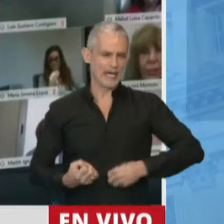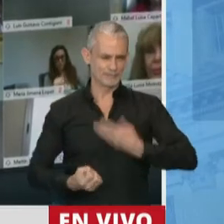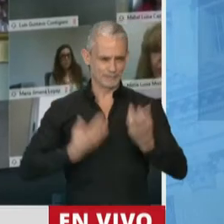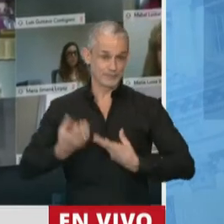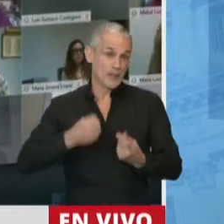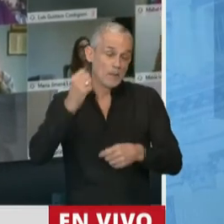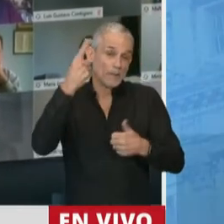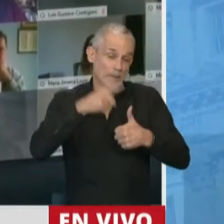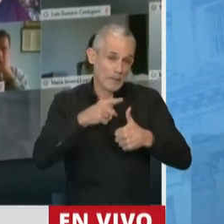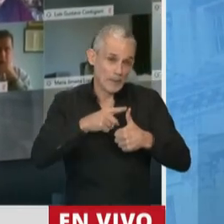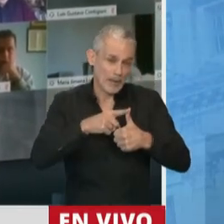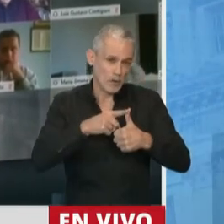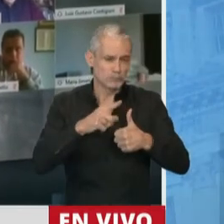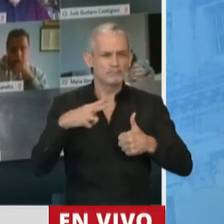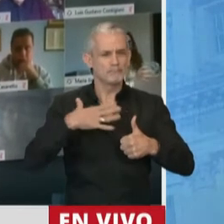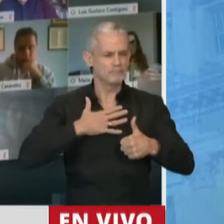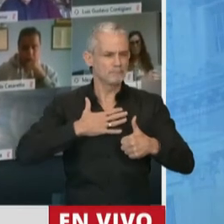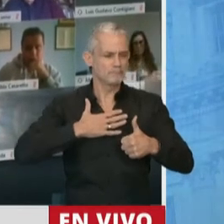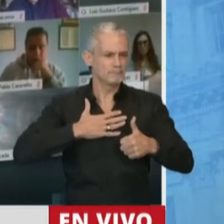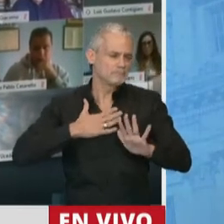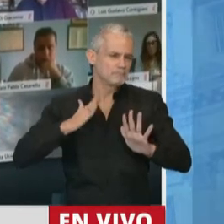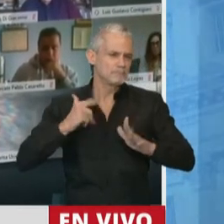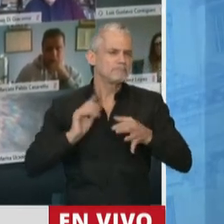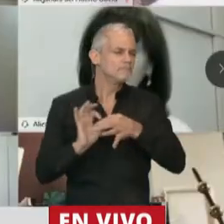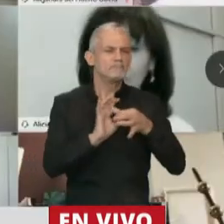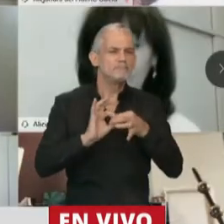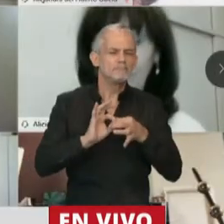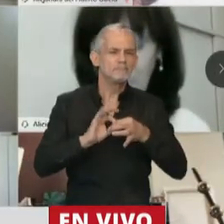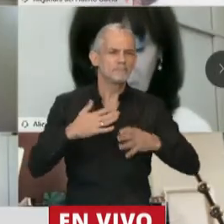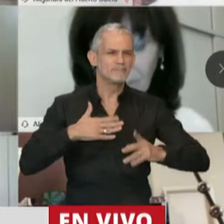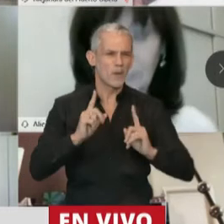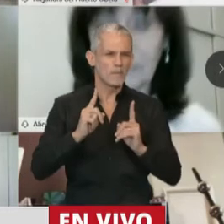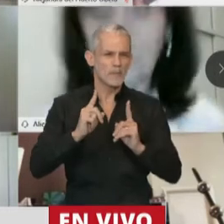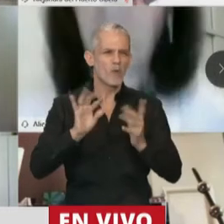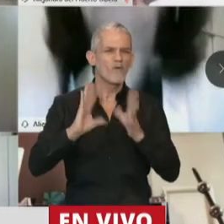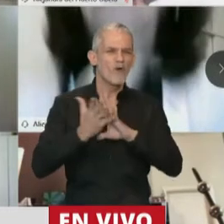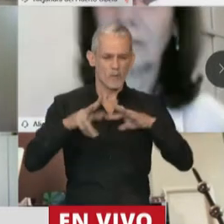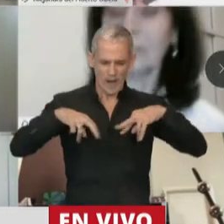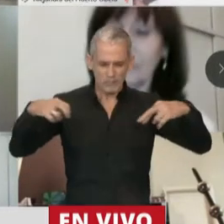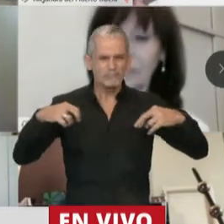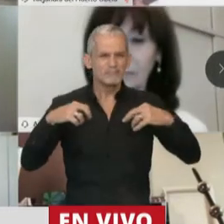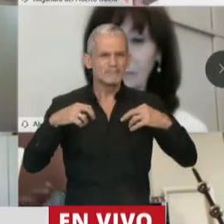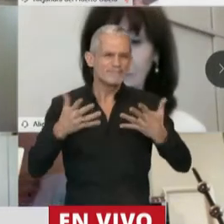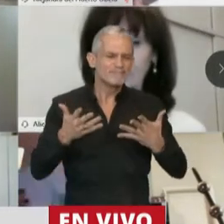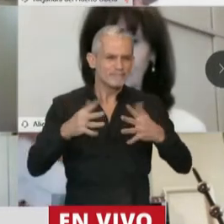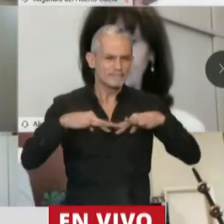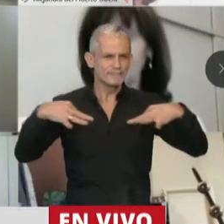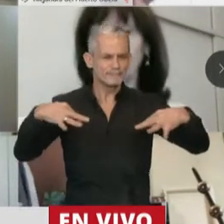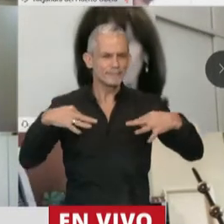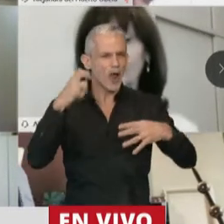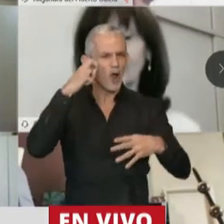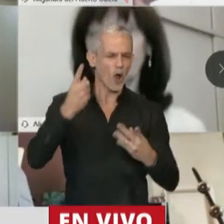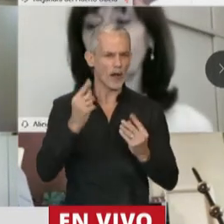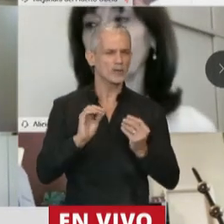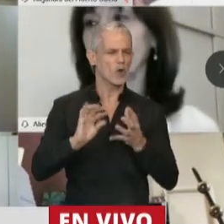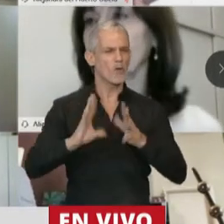primera es una reflexión muy particular y está vinculada a nuestro propio funcionamiento. Pero también esta reflexión